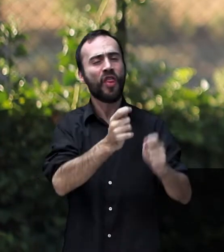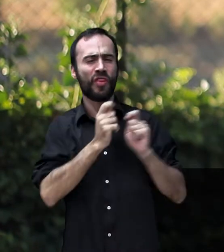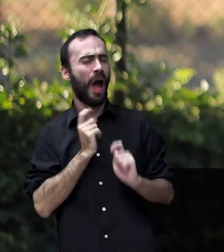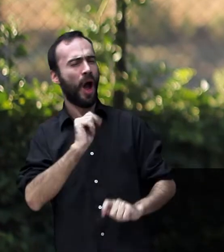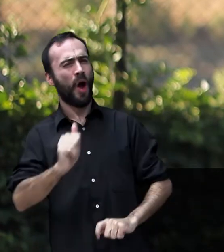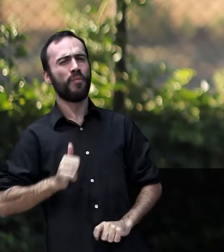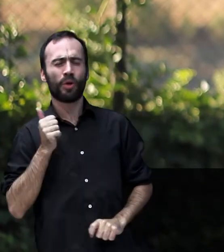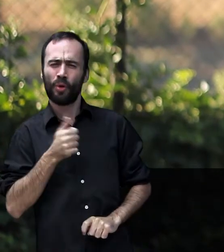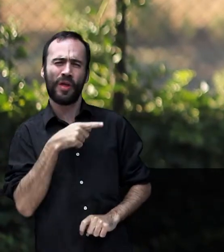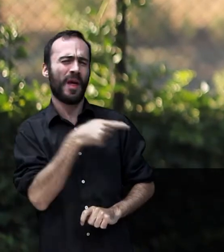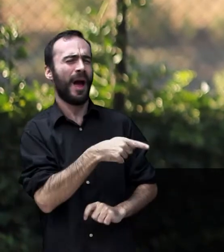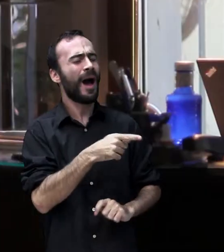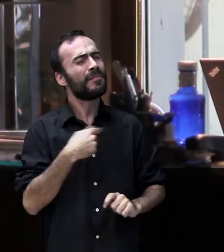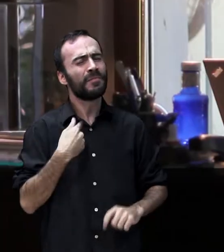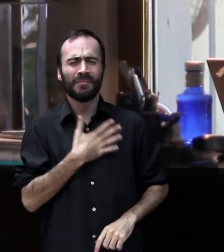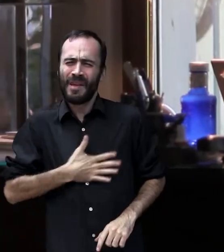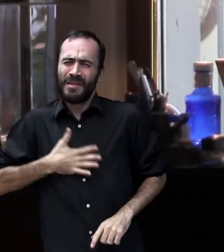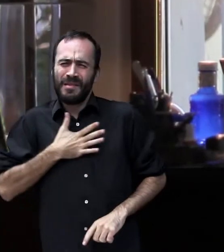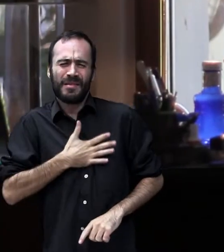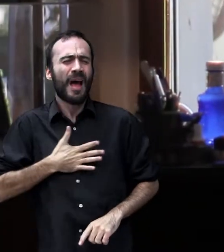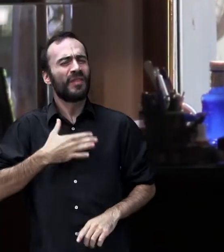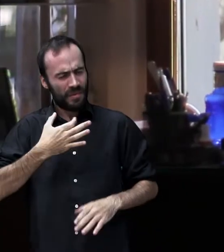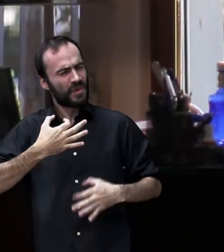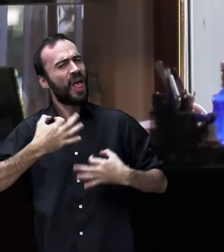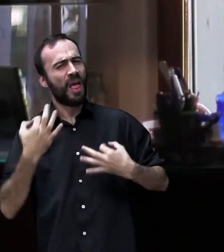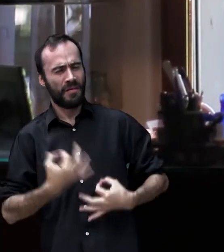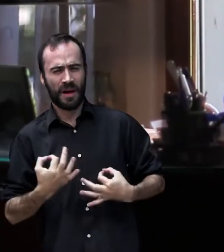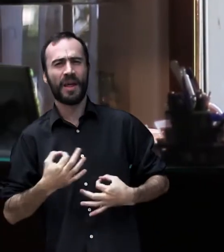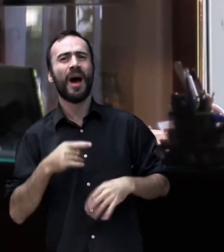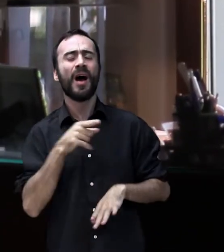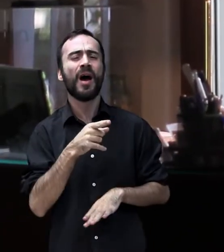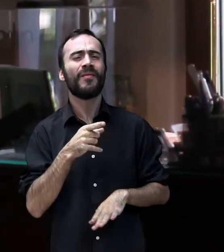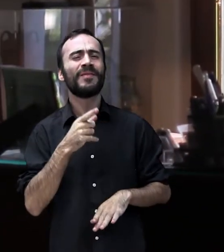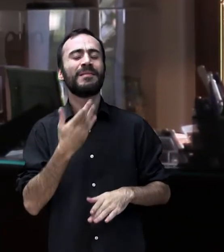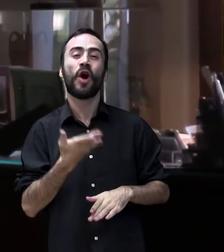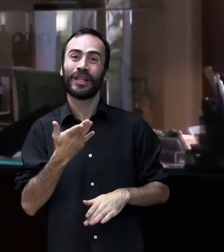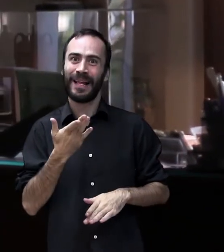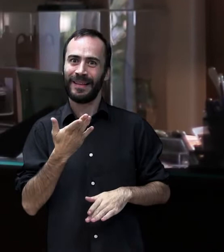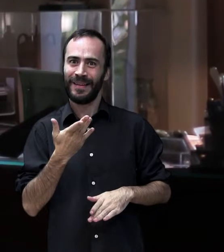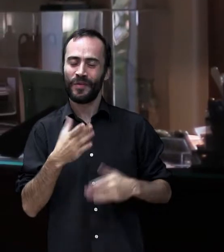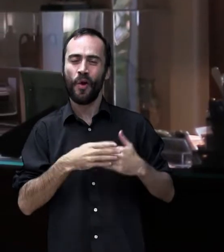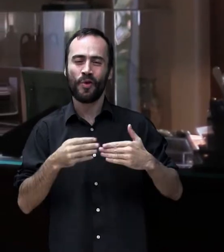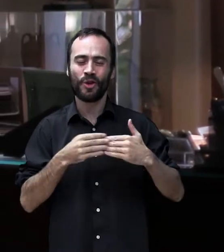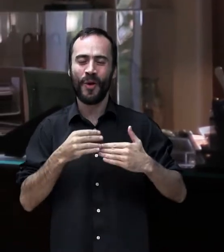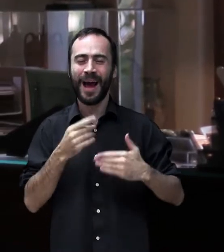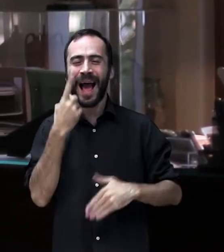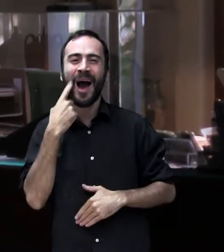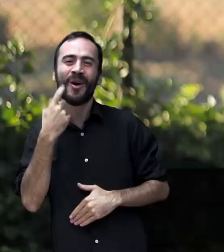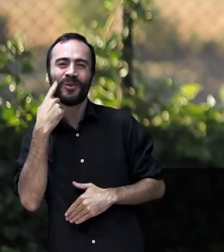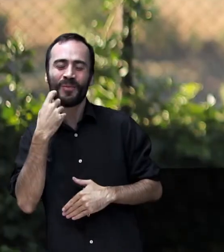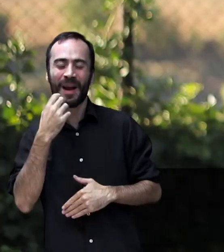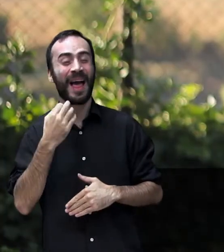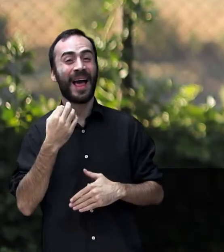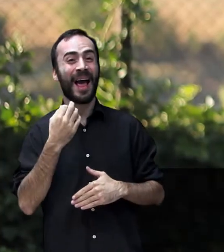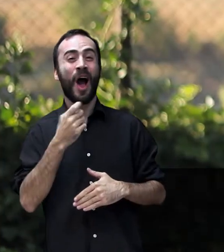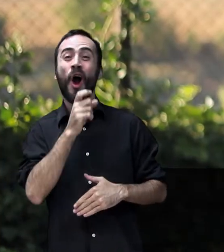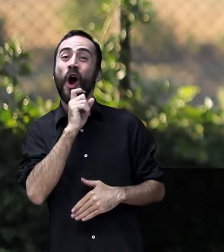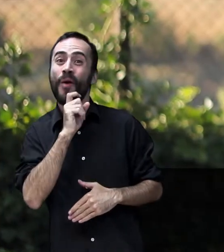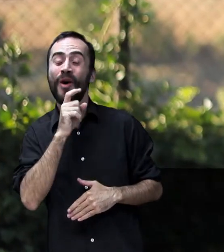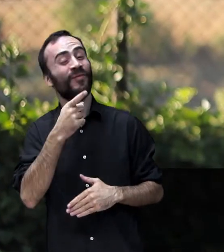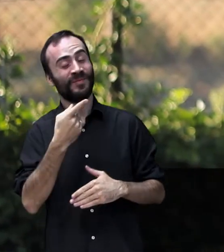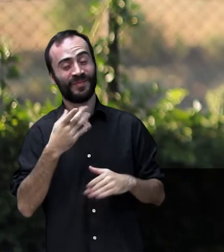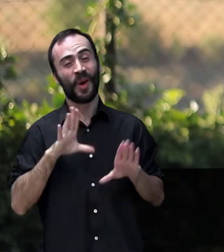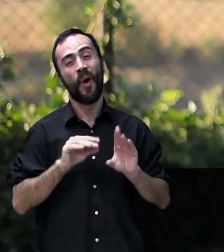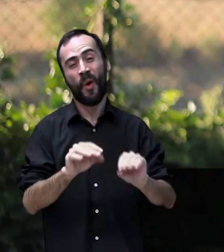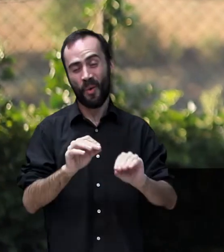Estamos, francamente, satisfechos con ella. Conlleva que el usuario se habitúe. Habituarse a algo es utilizarlo permanentemente. Cuando